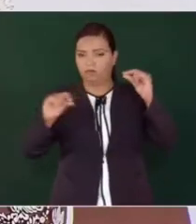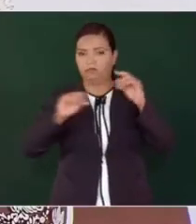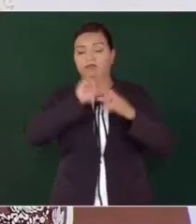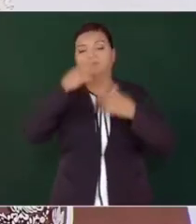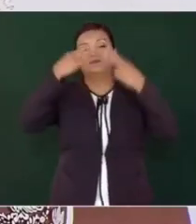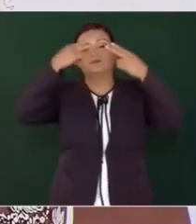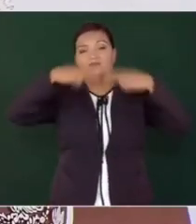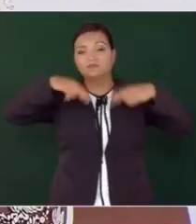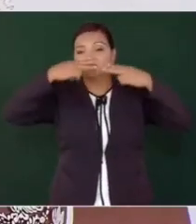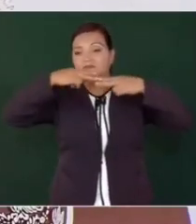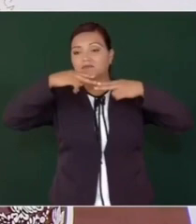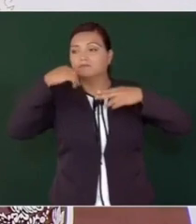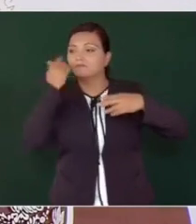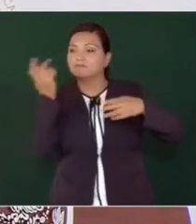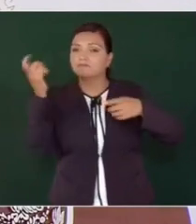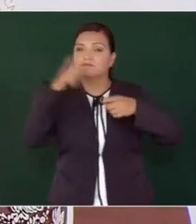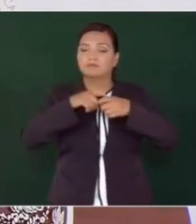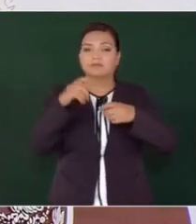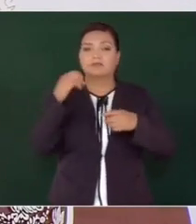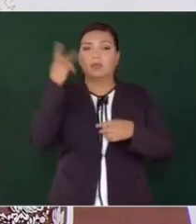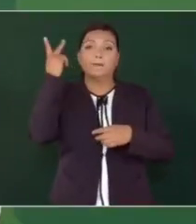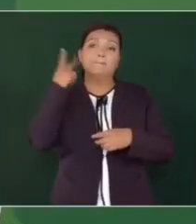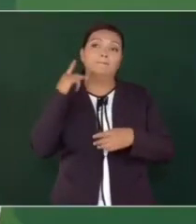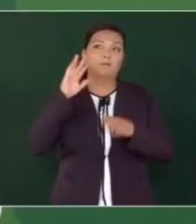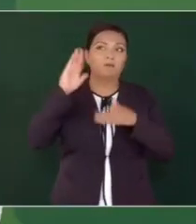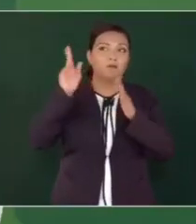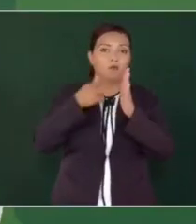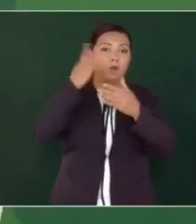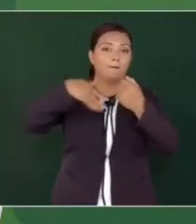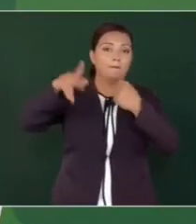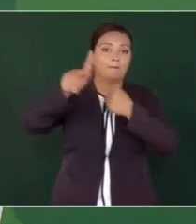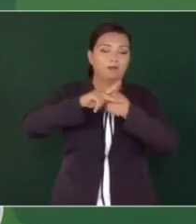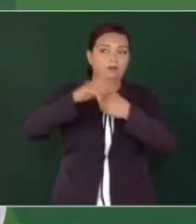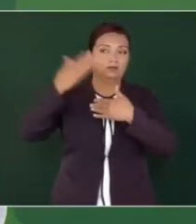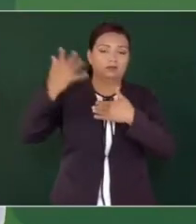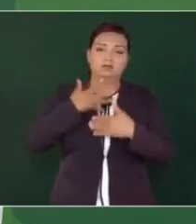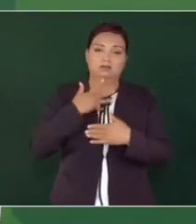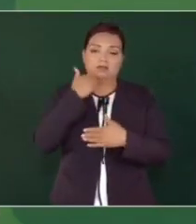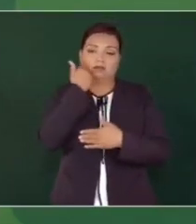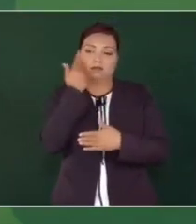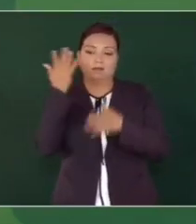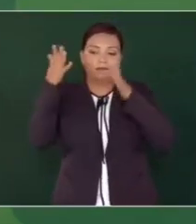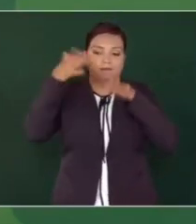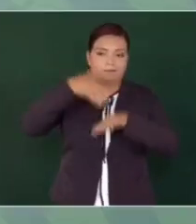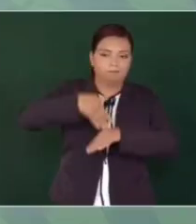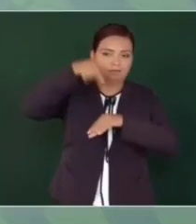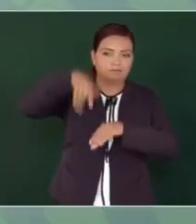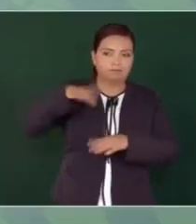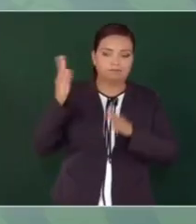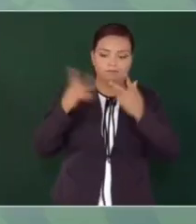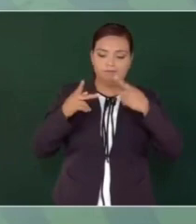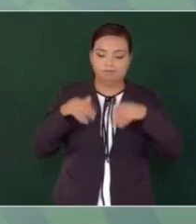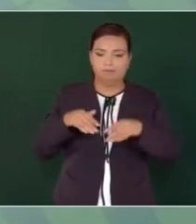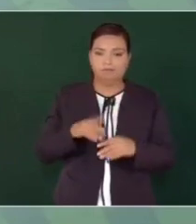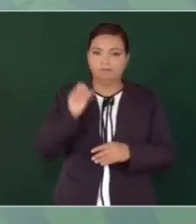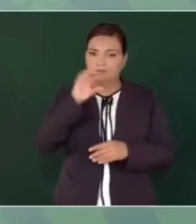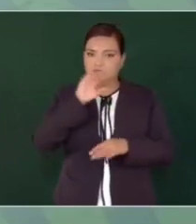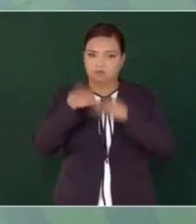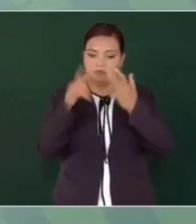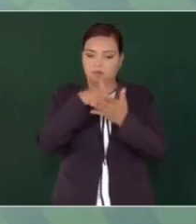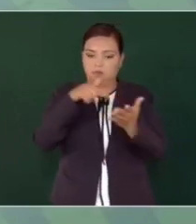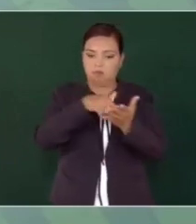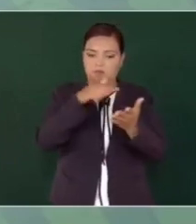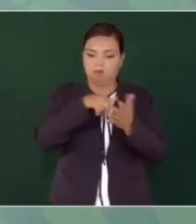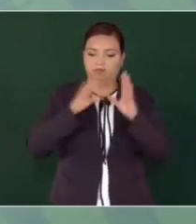petroleras extranjeras tenían el control de toda esta